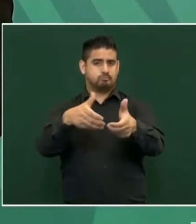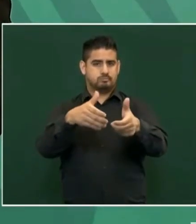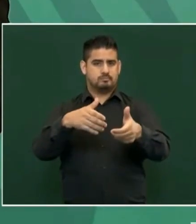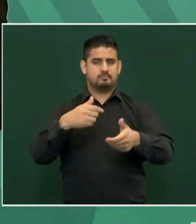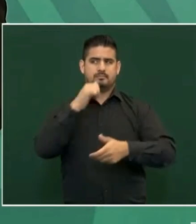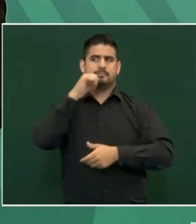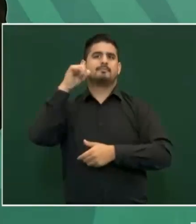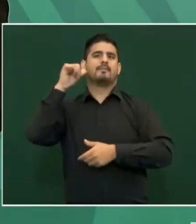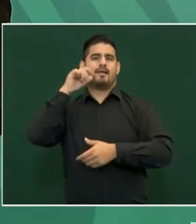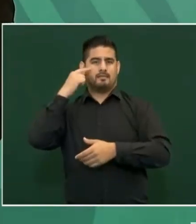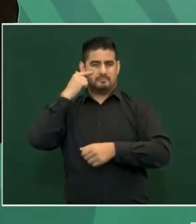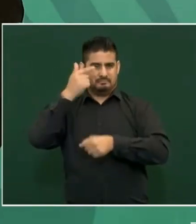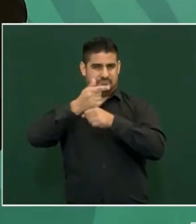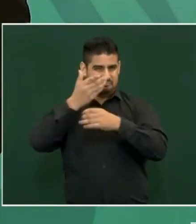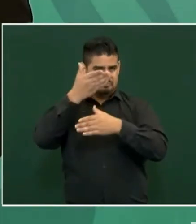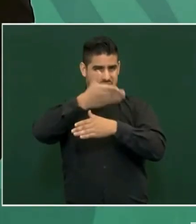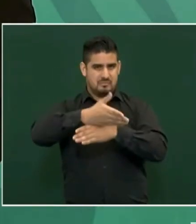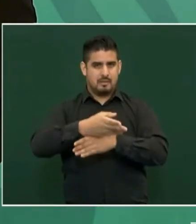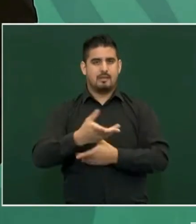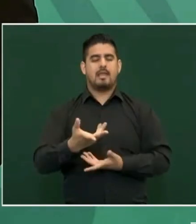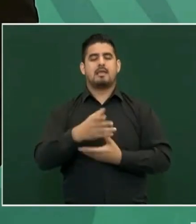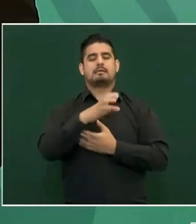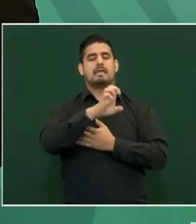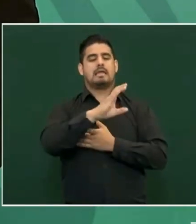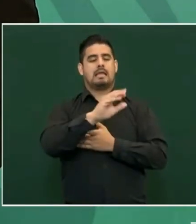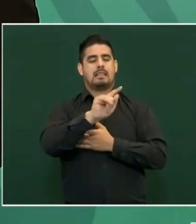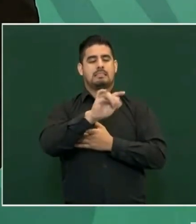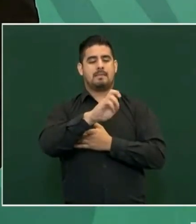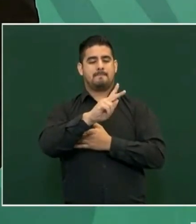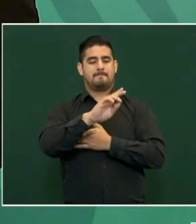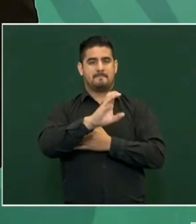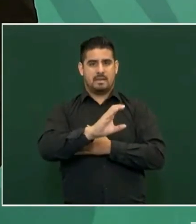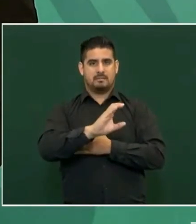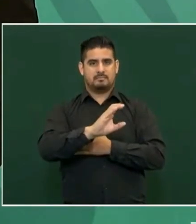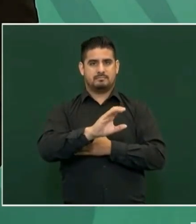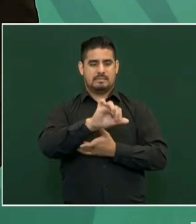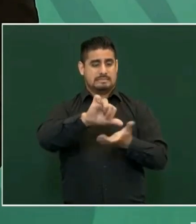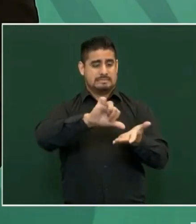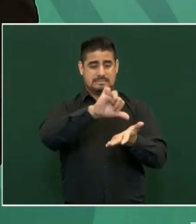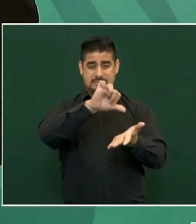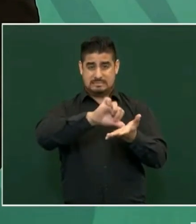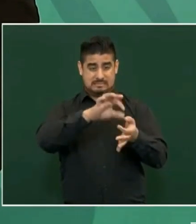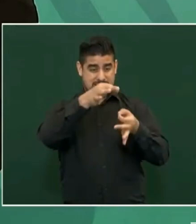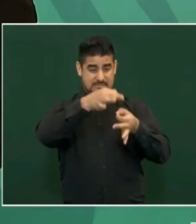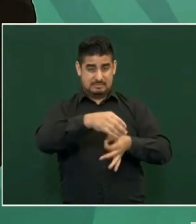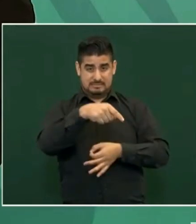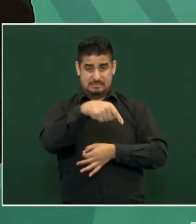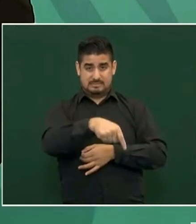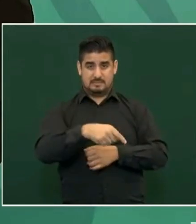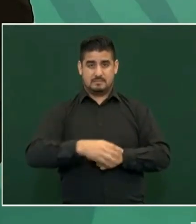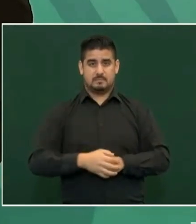la recorrí, pues es de Catepec, del centro de Catepec, de